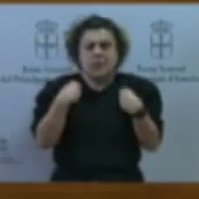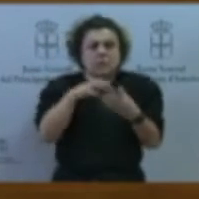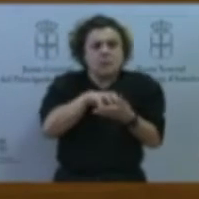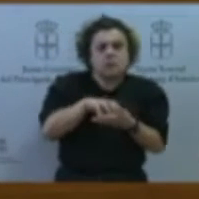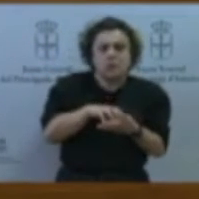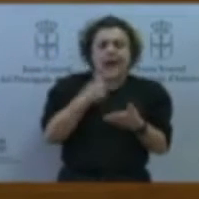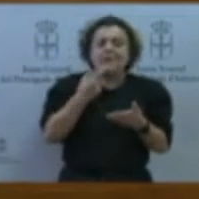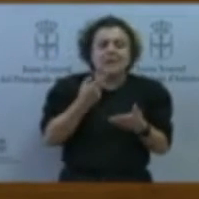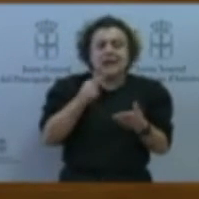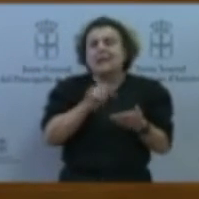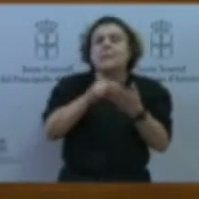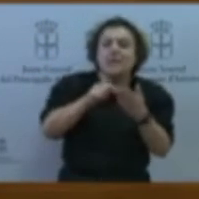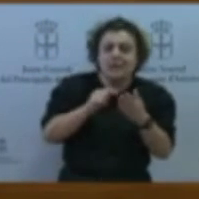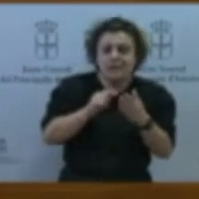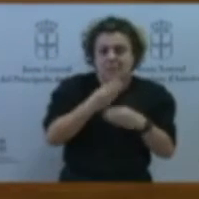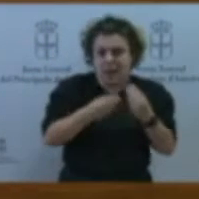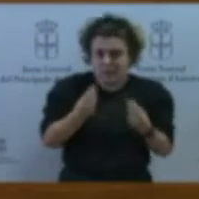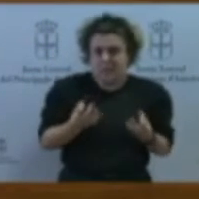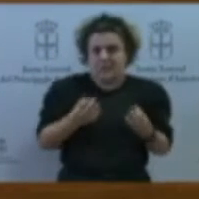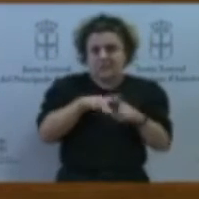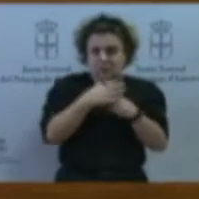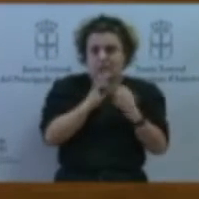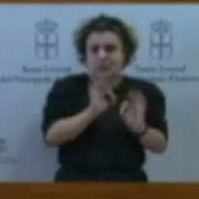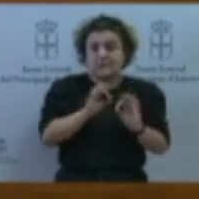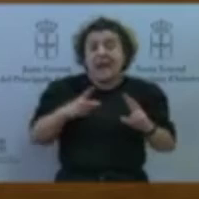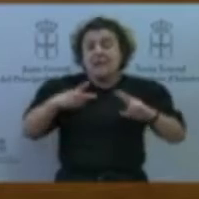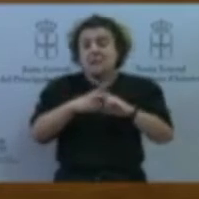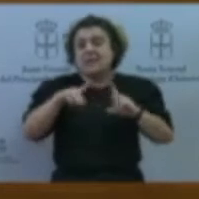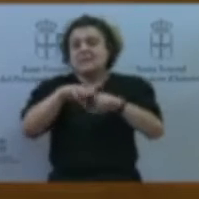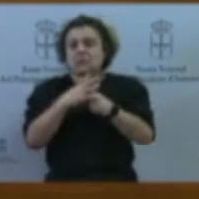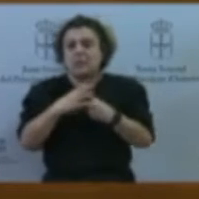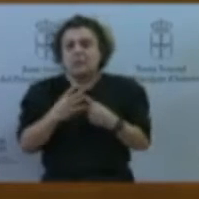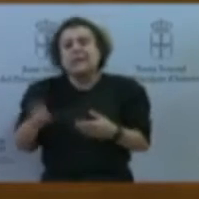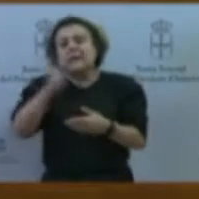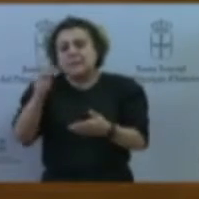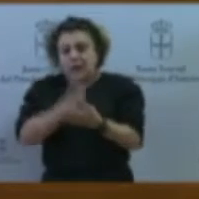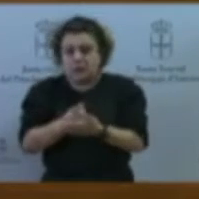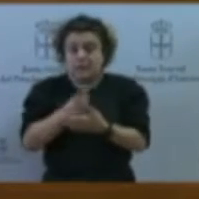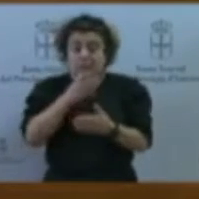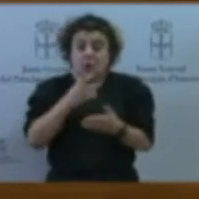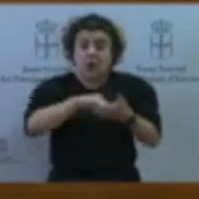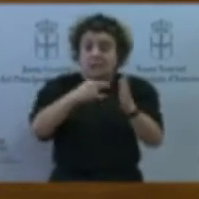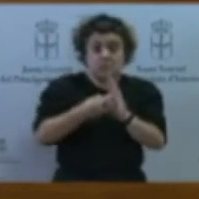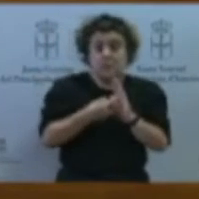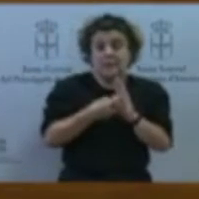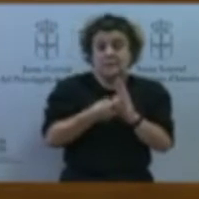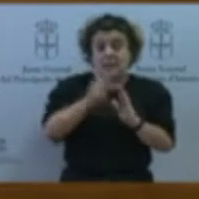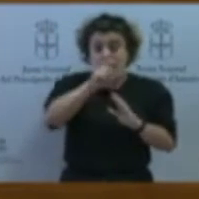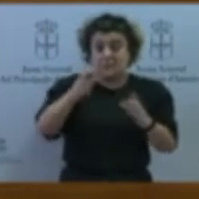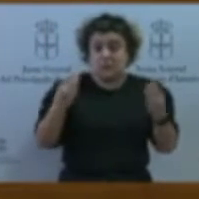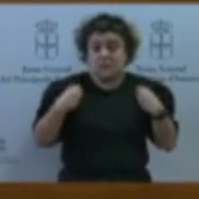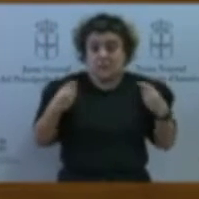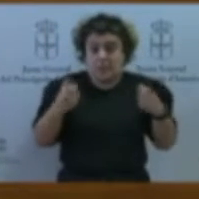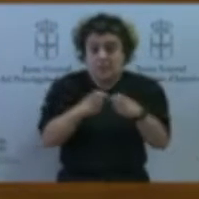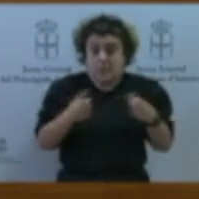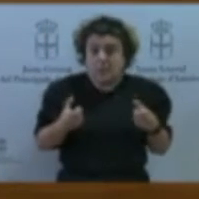Y cómo evitamos que vuelva a suceder. Porque los planes demográficos lo aguantan todo. Y podemos pasarnos legislaturas y legislaturas presentando aquí planes